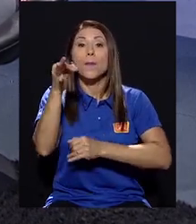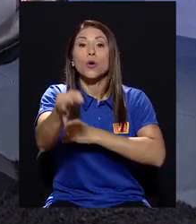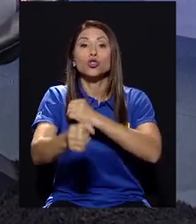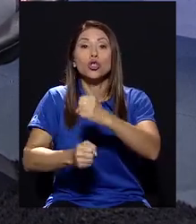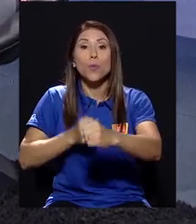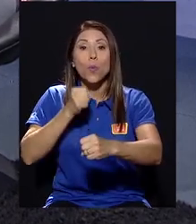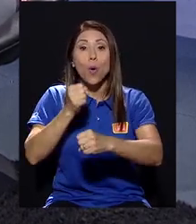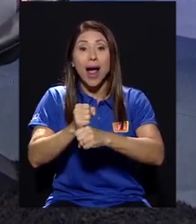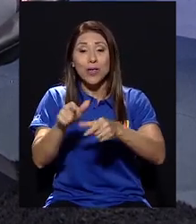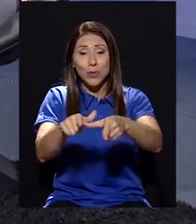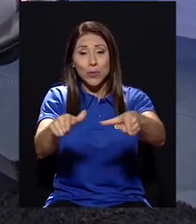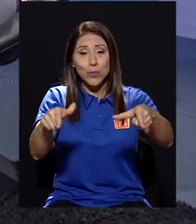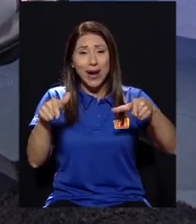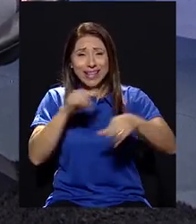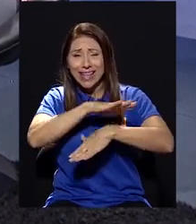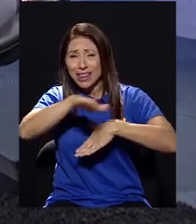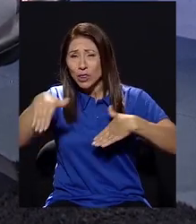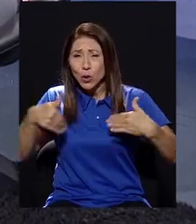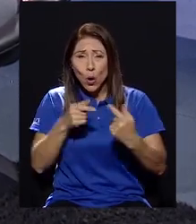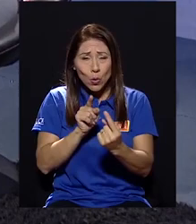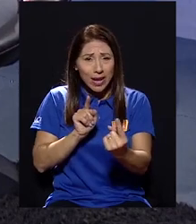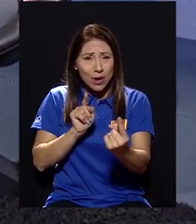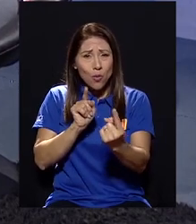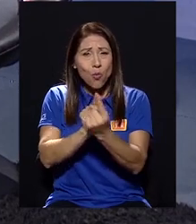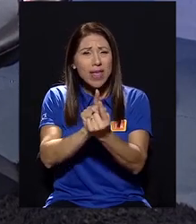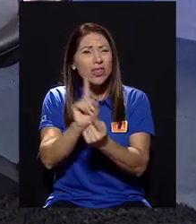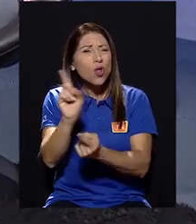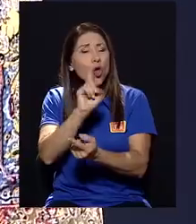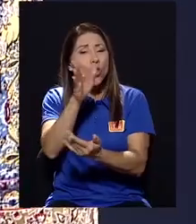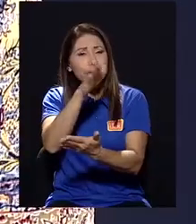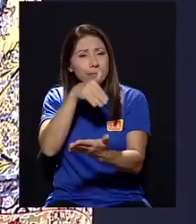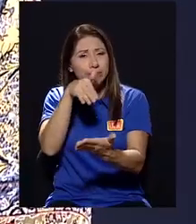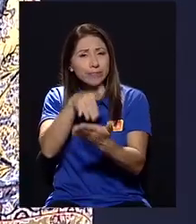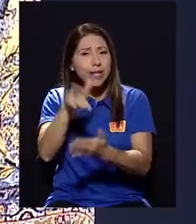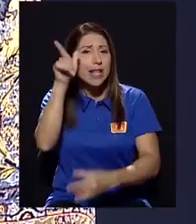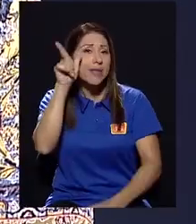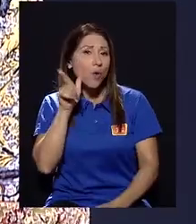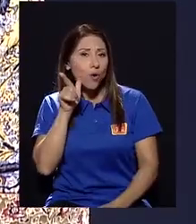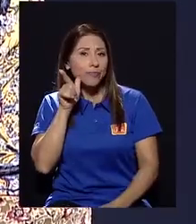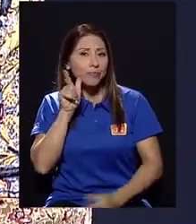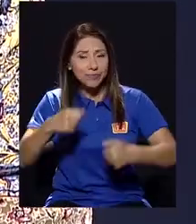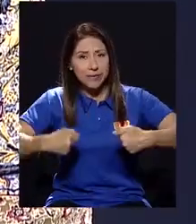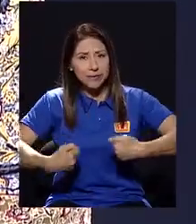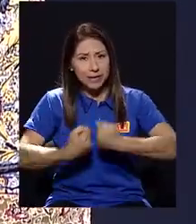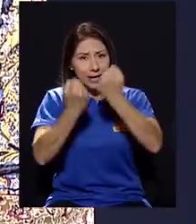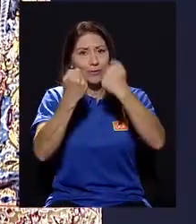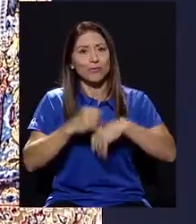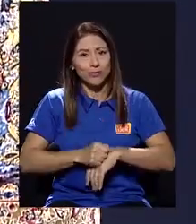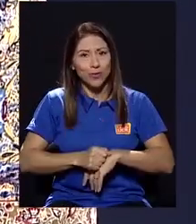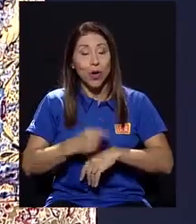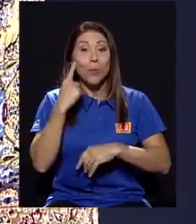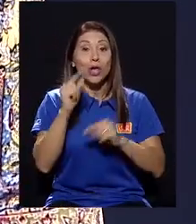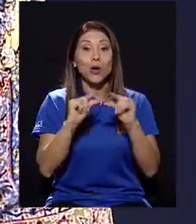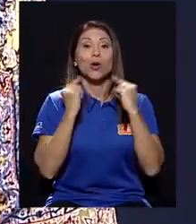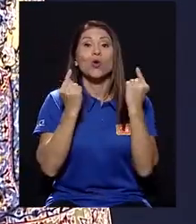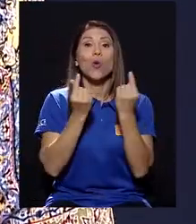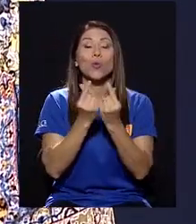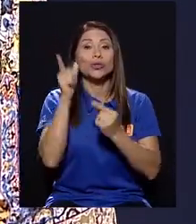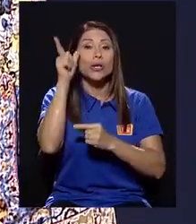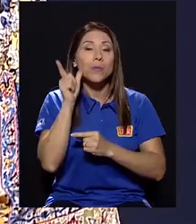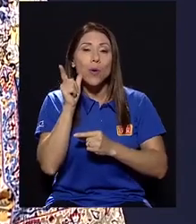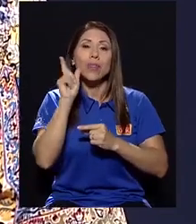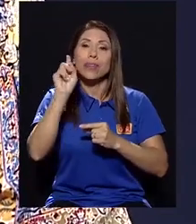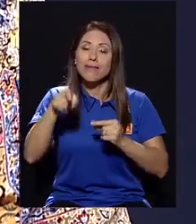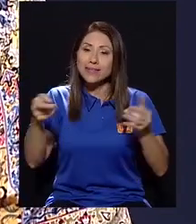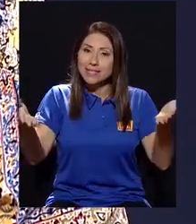sede de todo el encuentro va a ser Limón. Va a ser como el gran reto en organización, que los grupos regionales de Limón sean los que